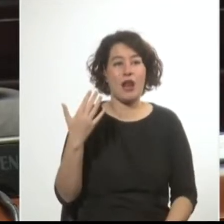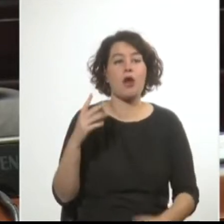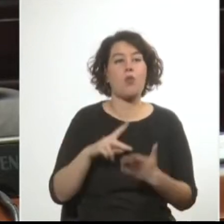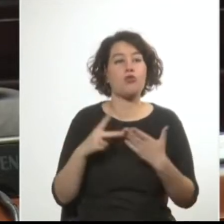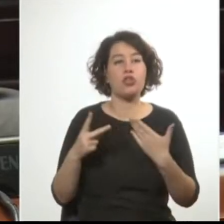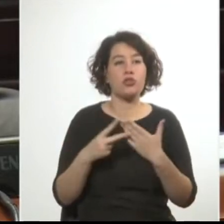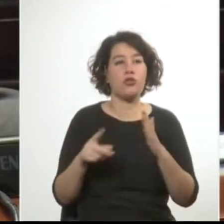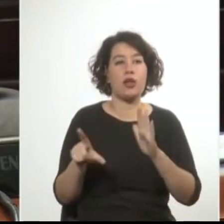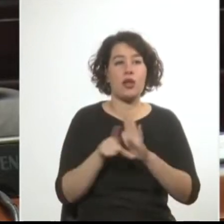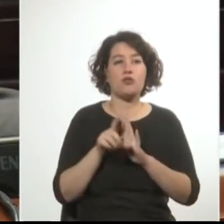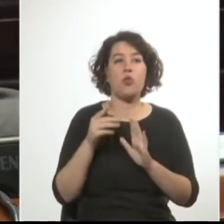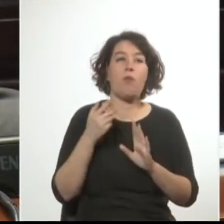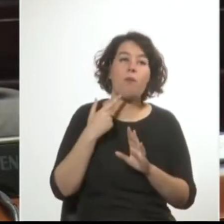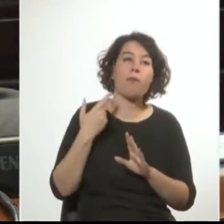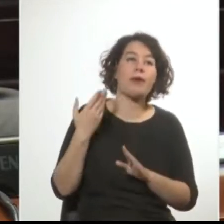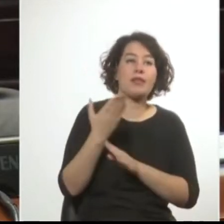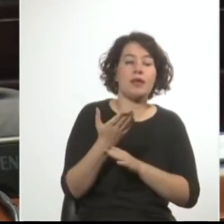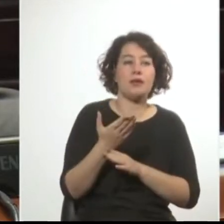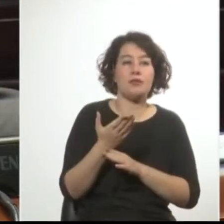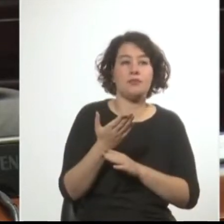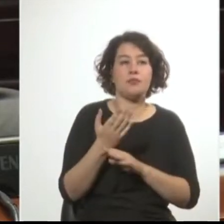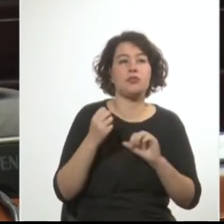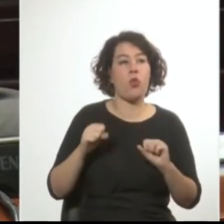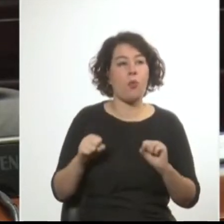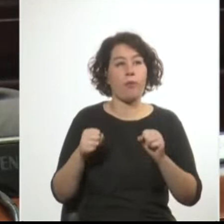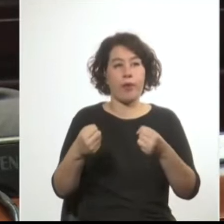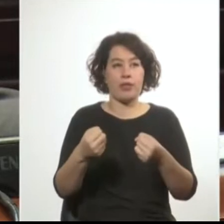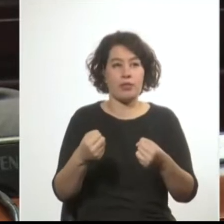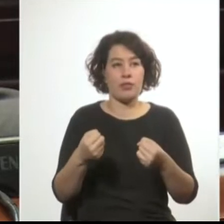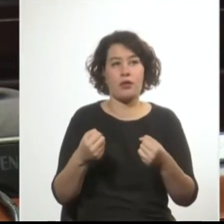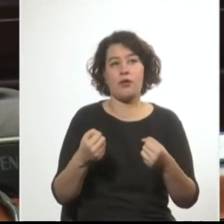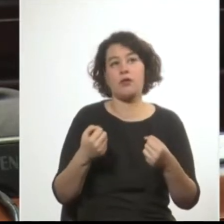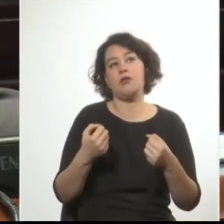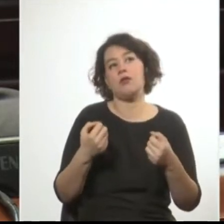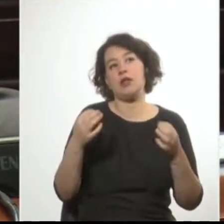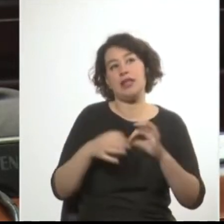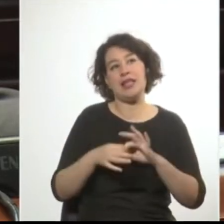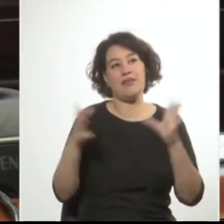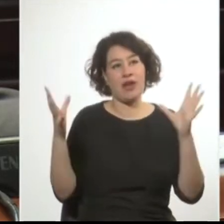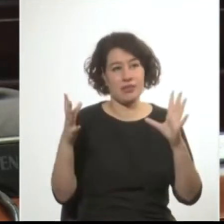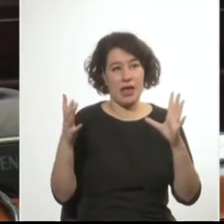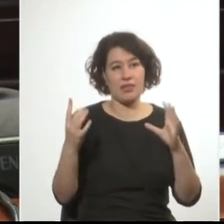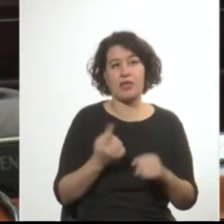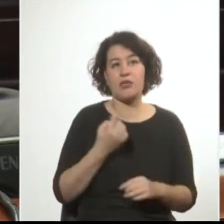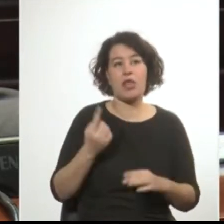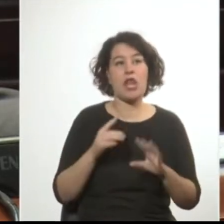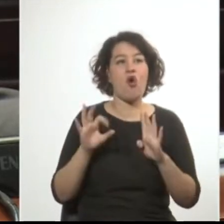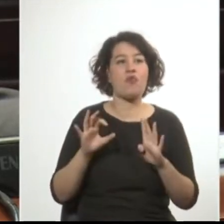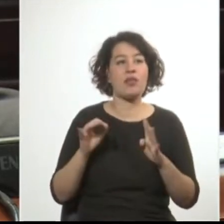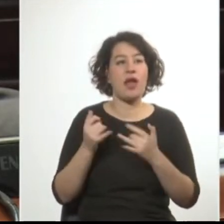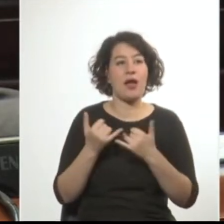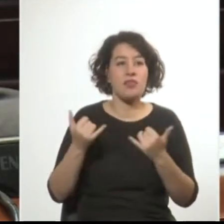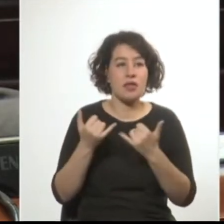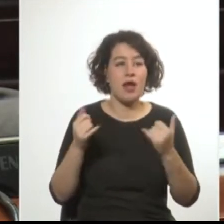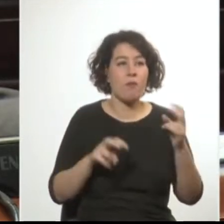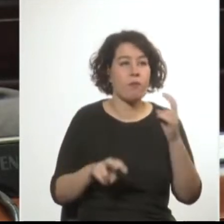ley solicitando la suspensión de las garantías individuales por 90 días a los efectos